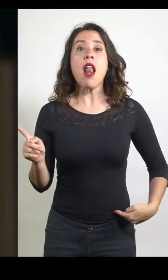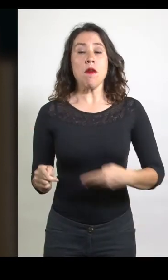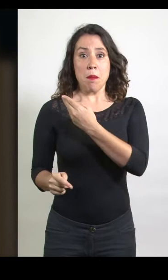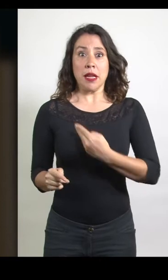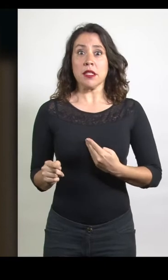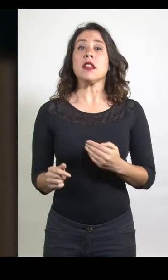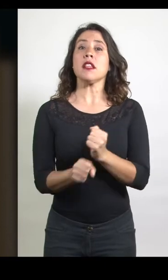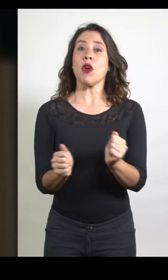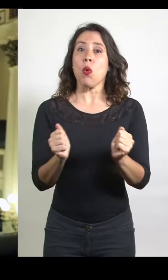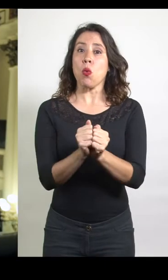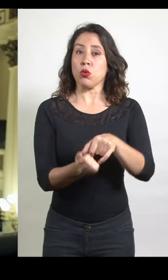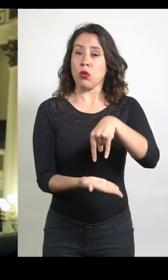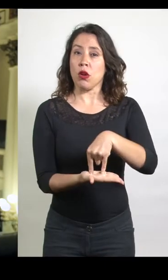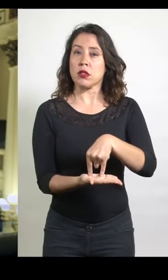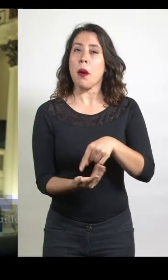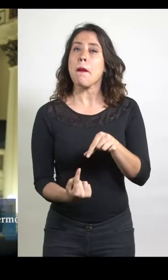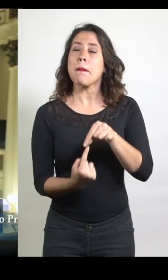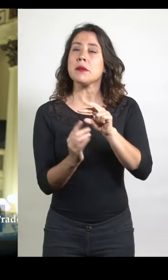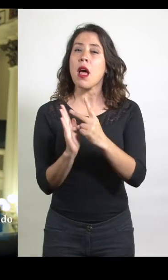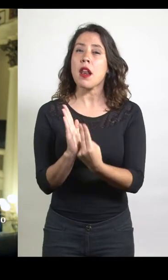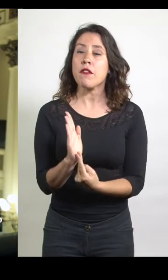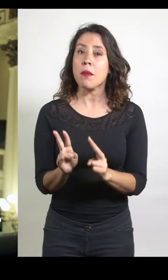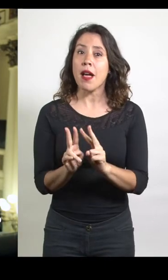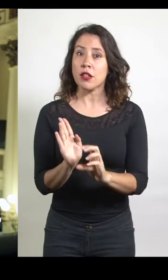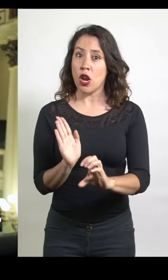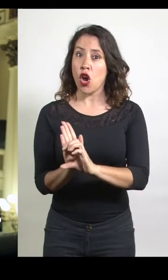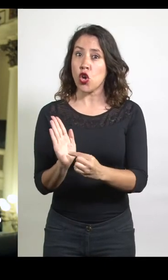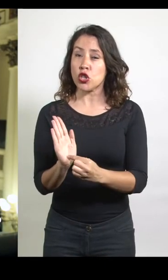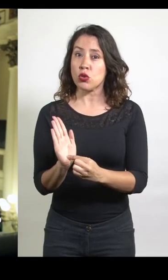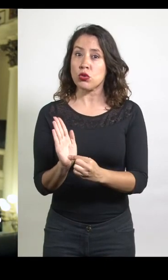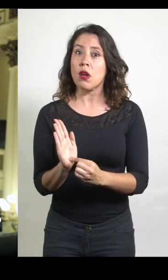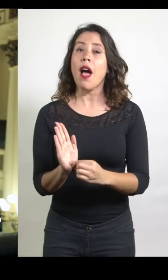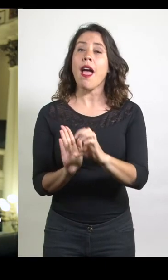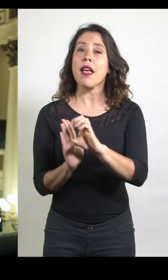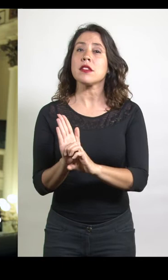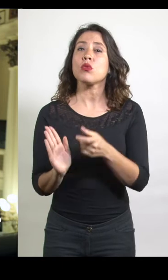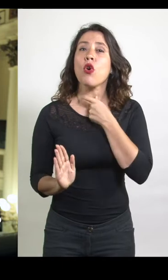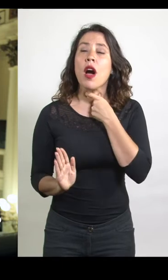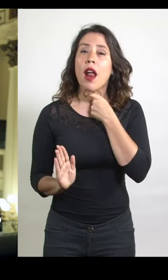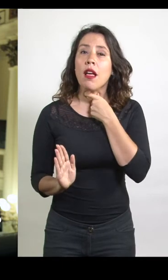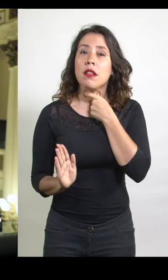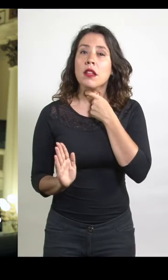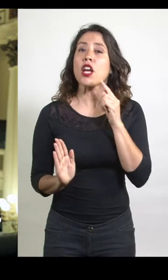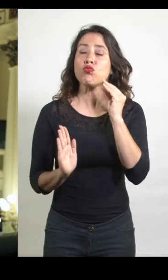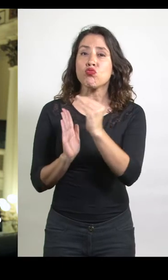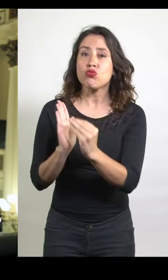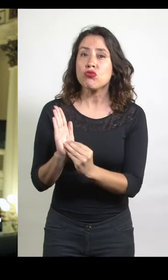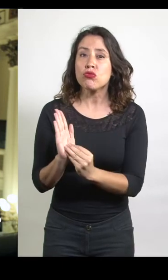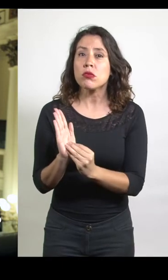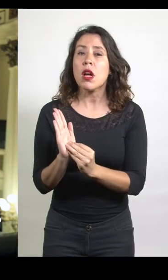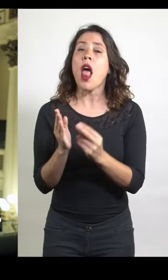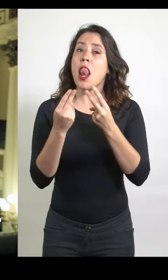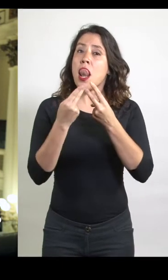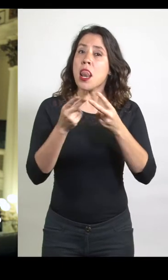colegislador. Una de las principales reformas que tuvo esta Constitución fue el Estatuto de Garantías, que entre otras materias contempló tanto